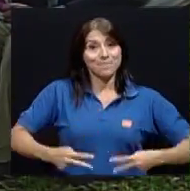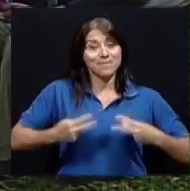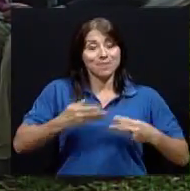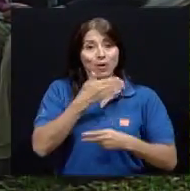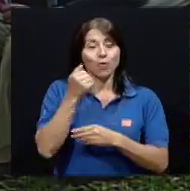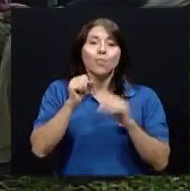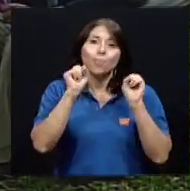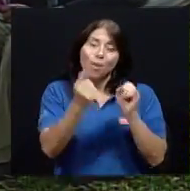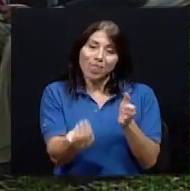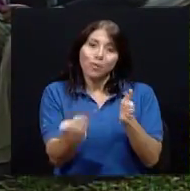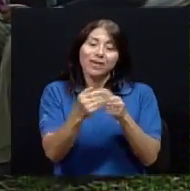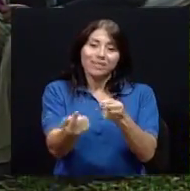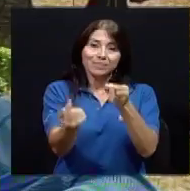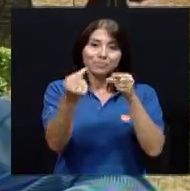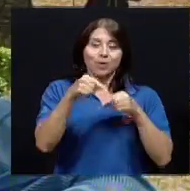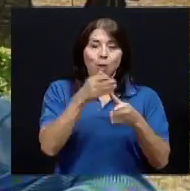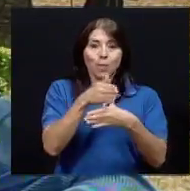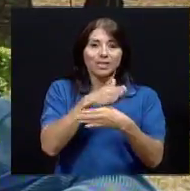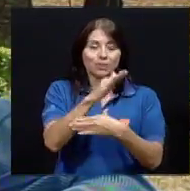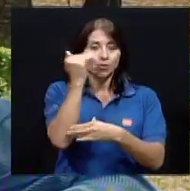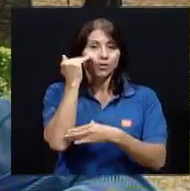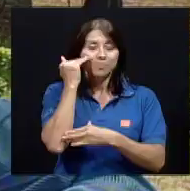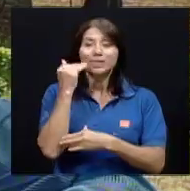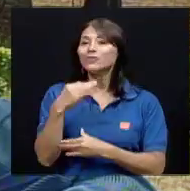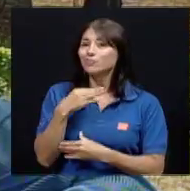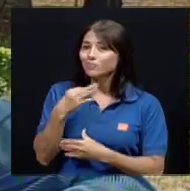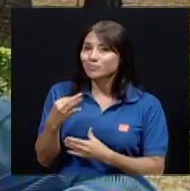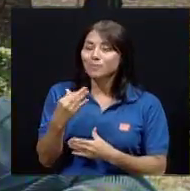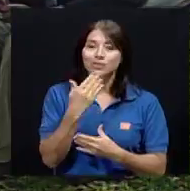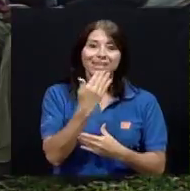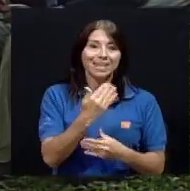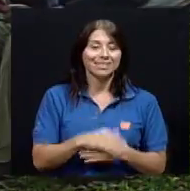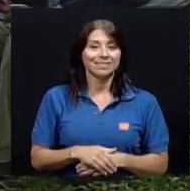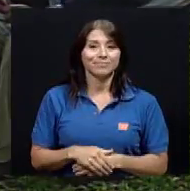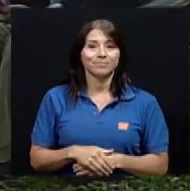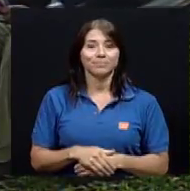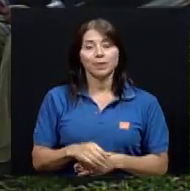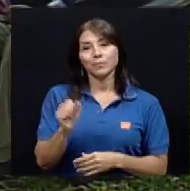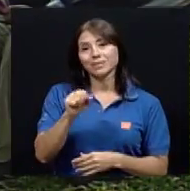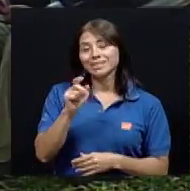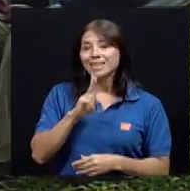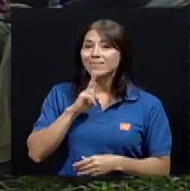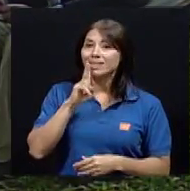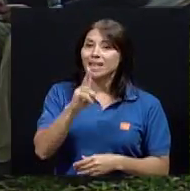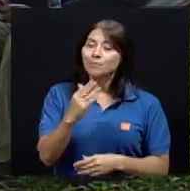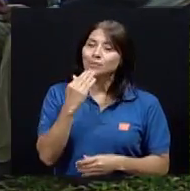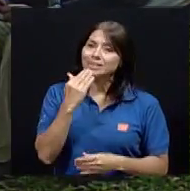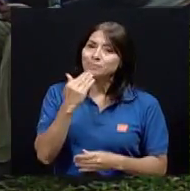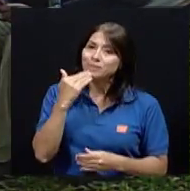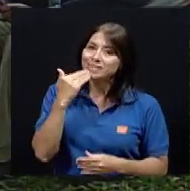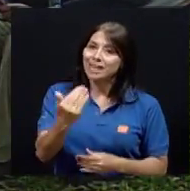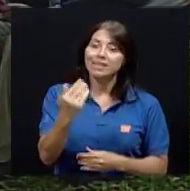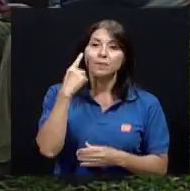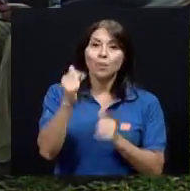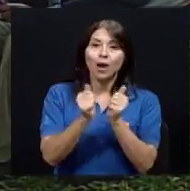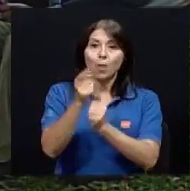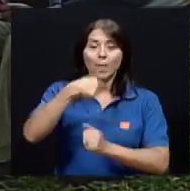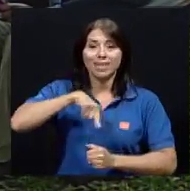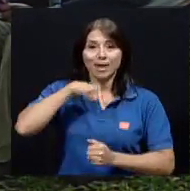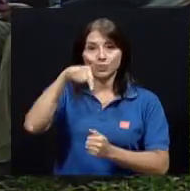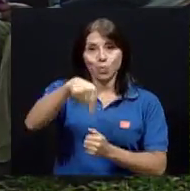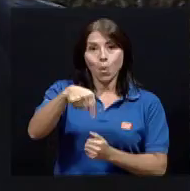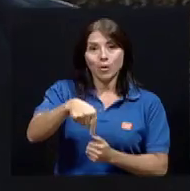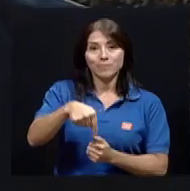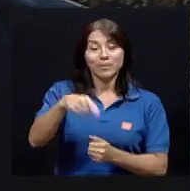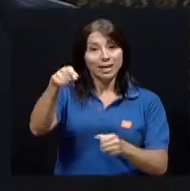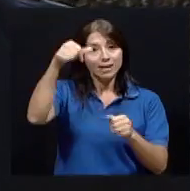y compartir más de sus conocimientos. Sería un placer. Muchas gracias. Bueno, sí, de verdad, muchísimas, muchísimas gracias por acompañarnos el